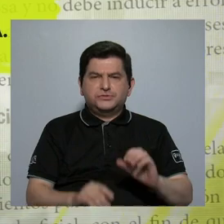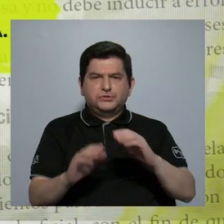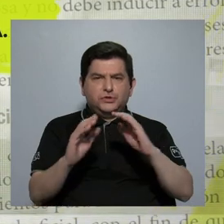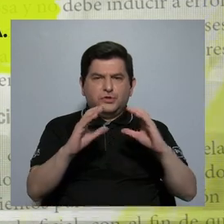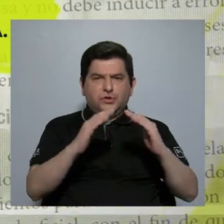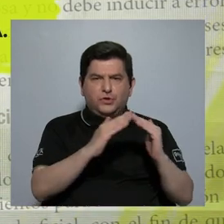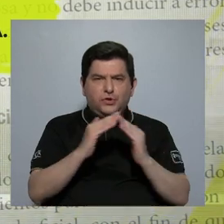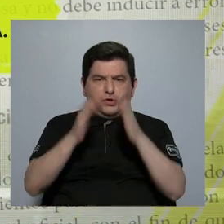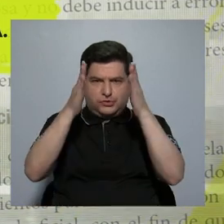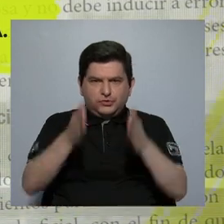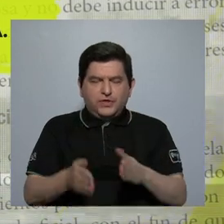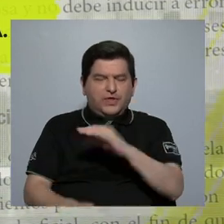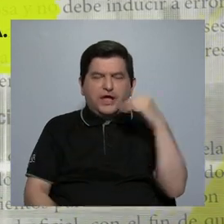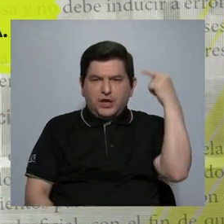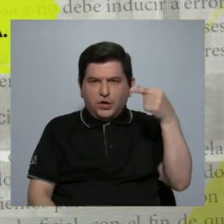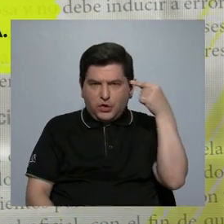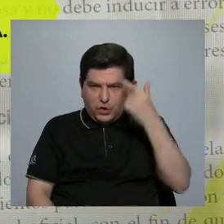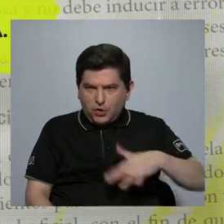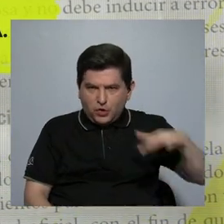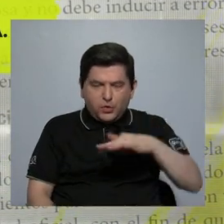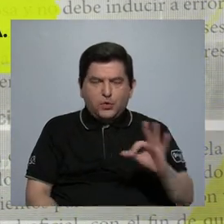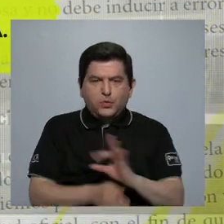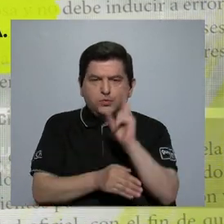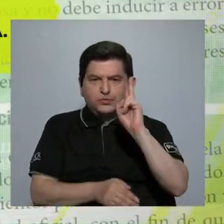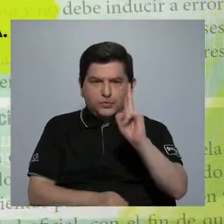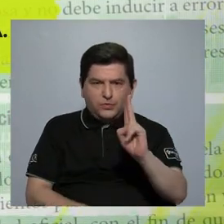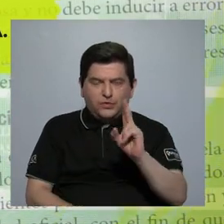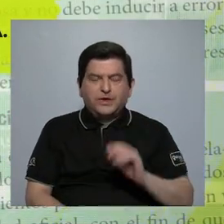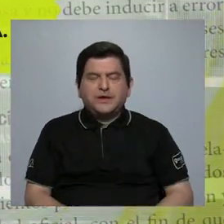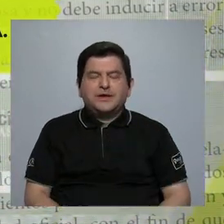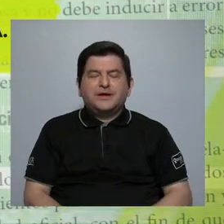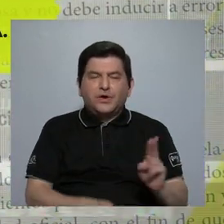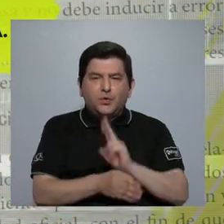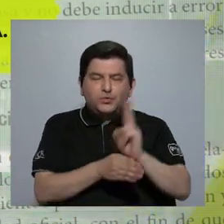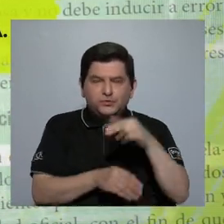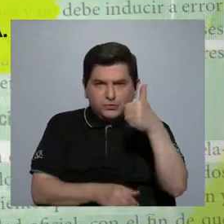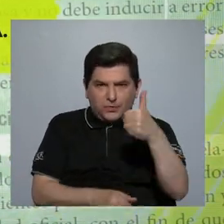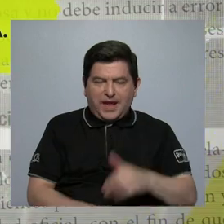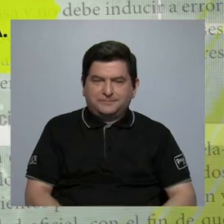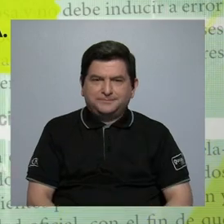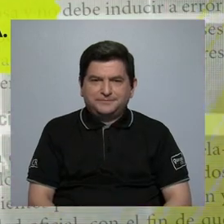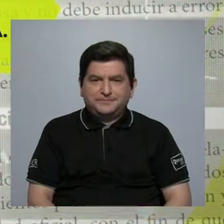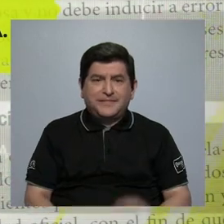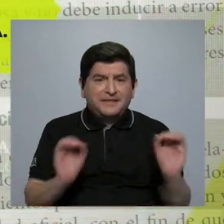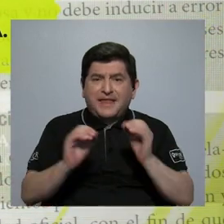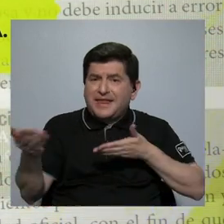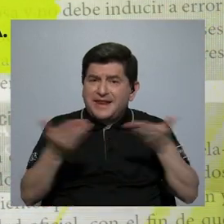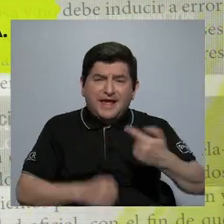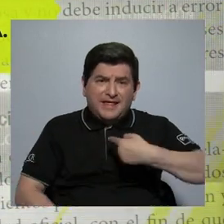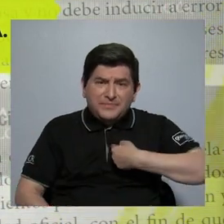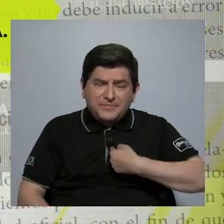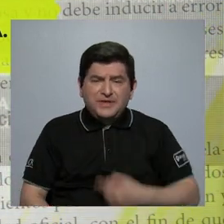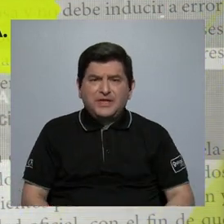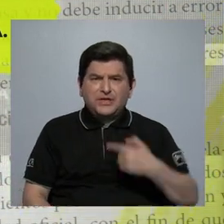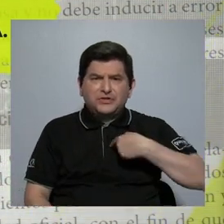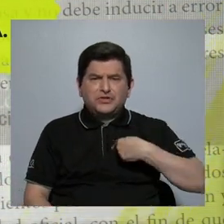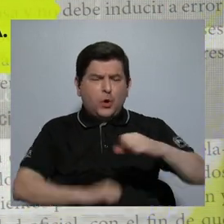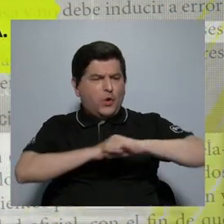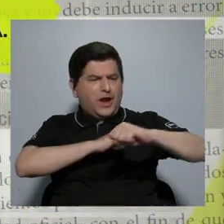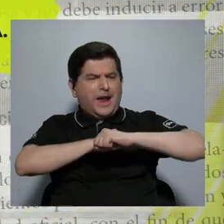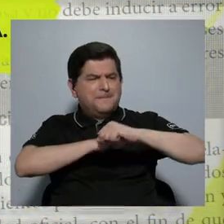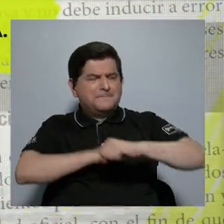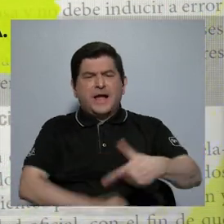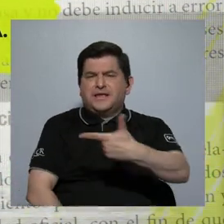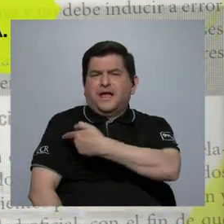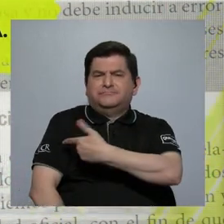ciudadano y el Estado, sean bien empleados y bien canalizados. Porque efectivamente de nada me sirve que si yo tengo que hacer